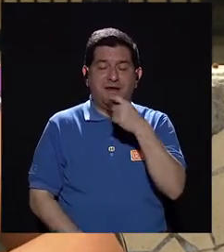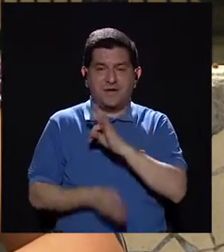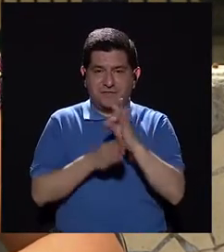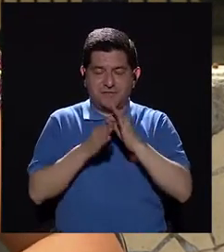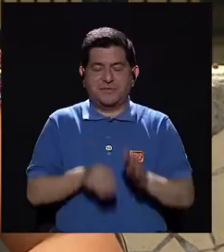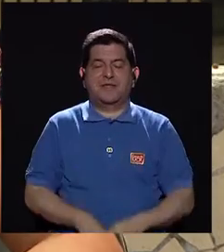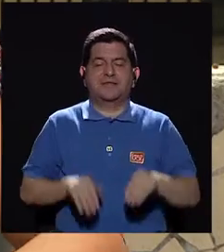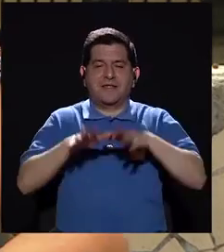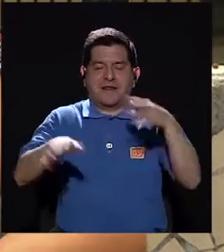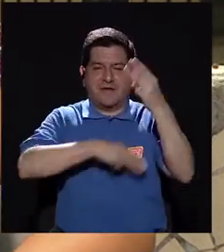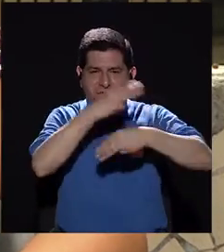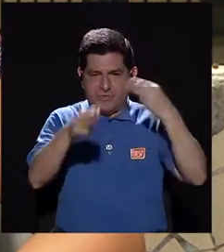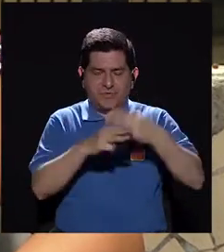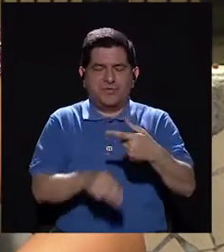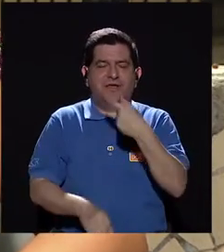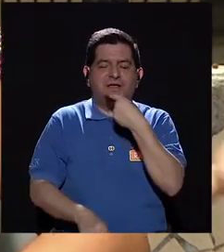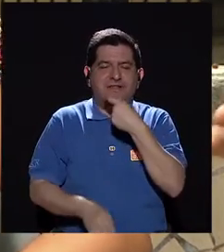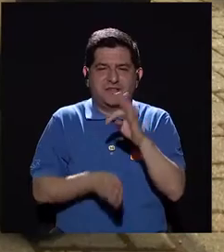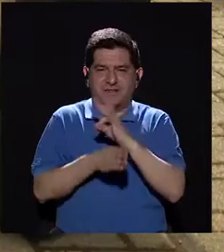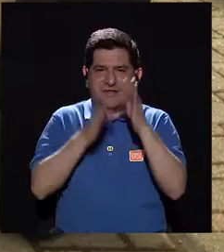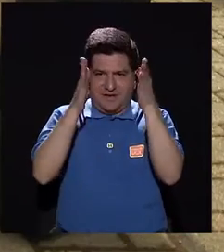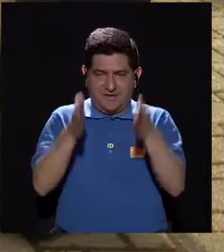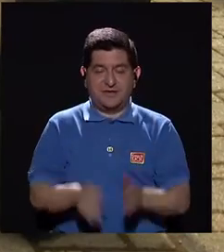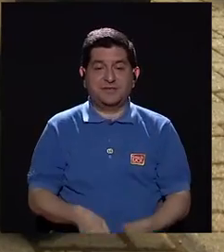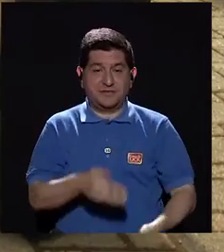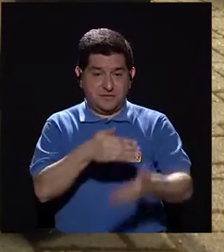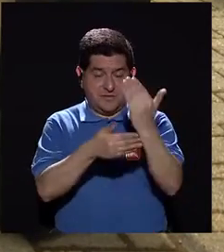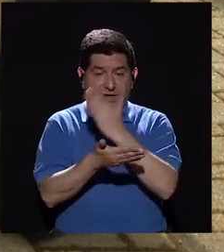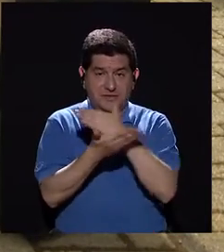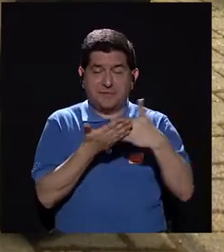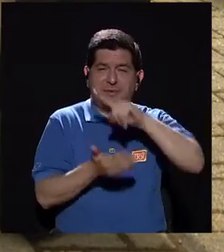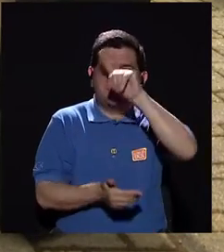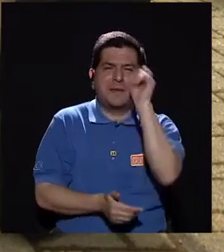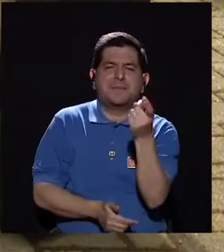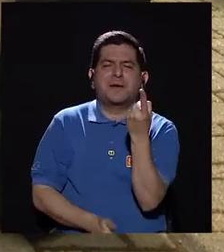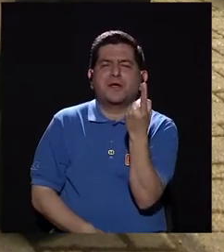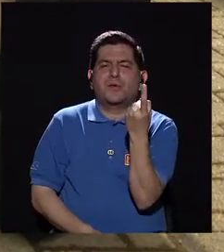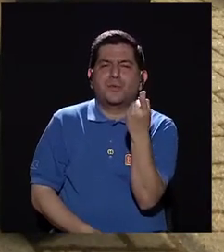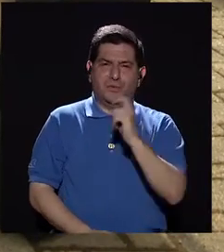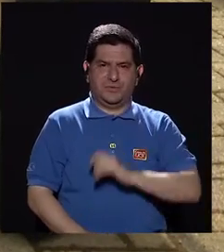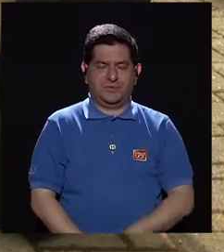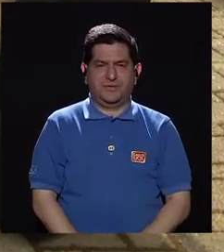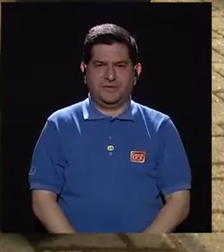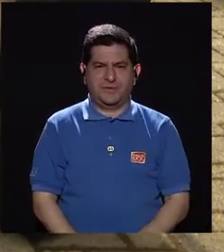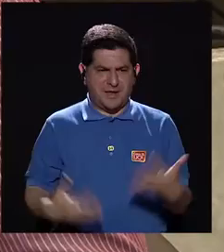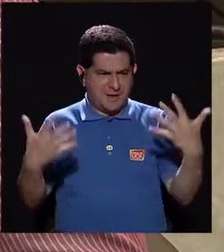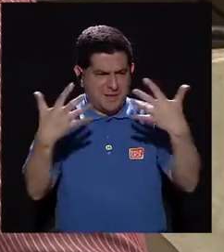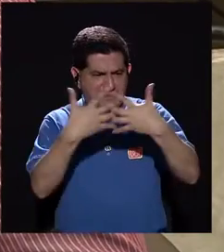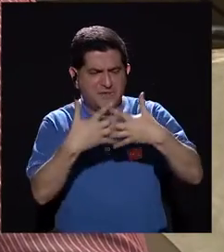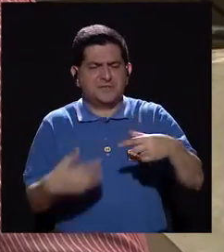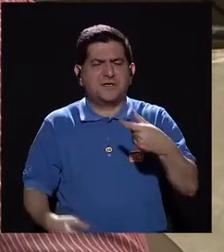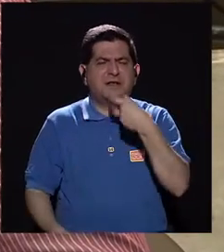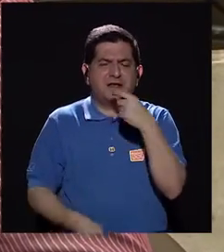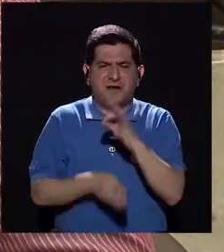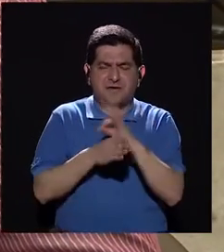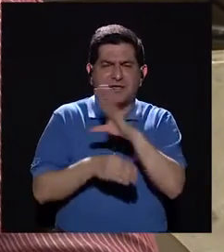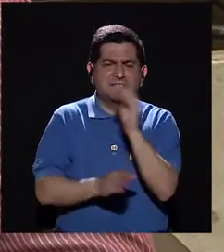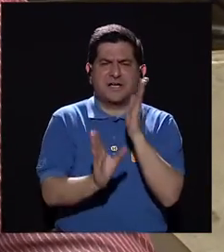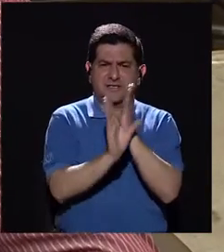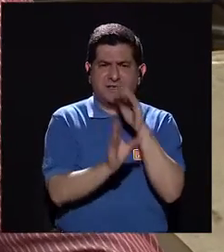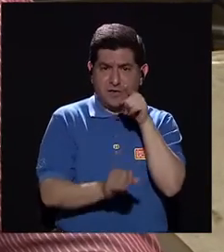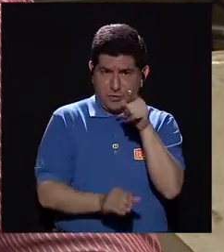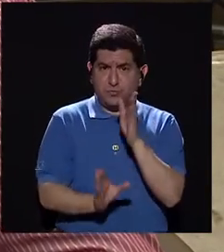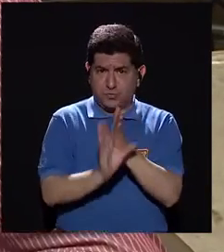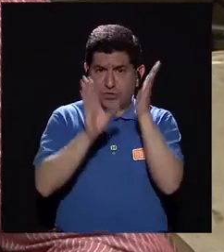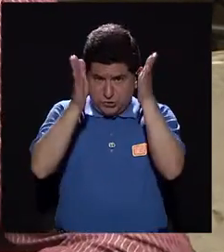Red Mundial de Risoterapeutas. Paul, en el bloque anterior se me quedó una pregunta en el aire y es ¿cómo combina la risoterapia con la psicología?